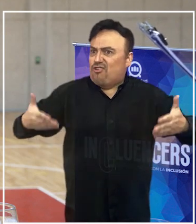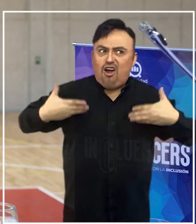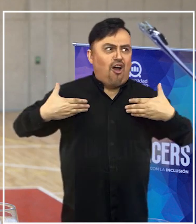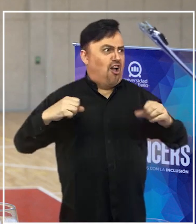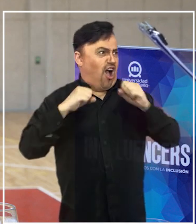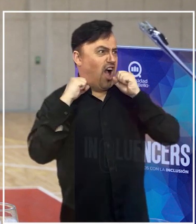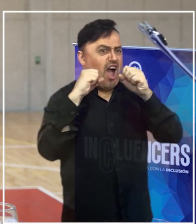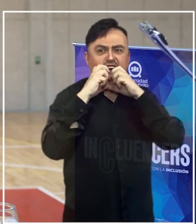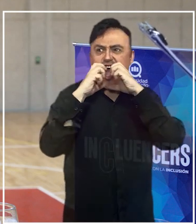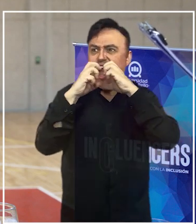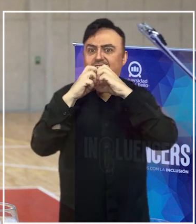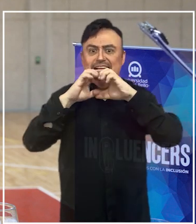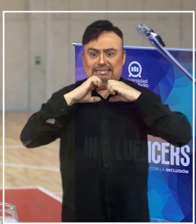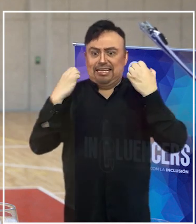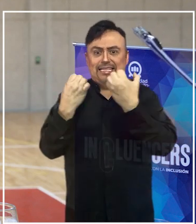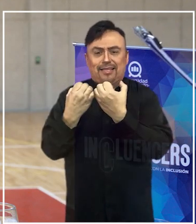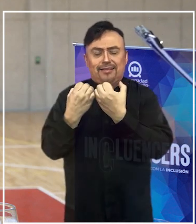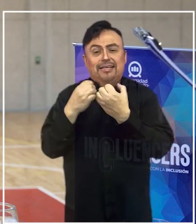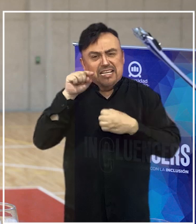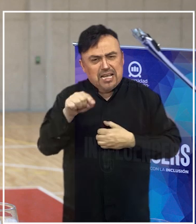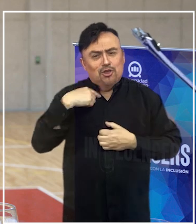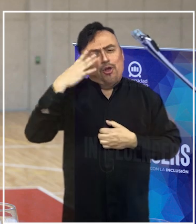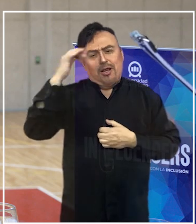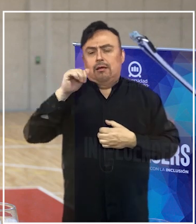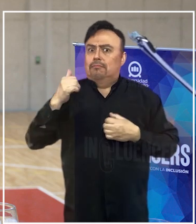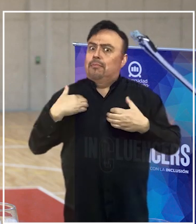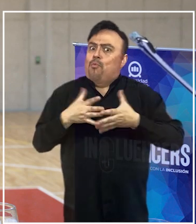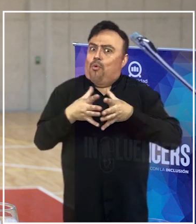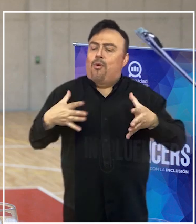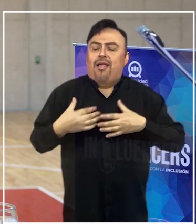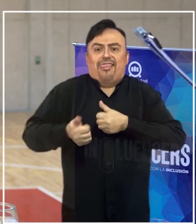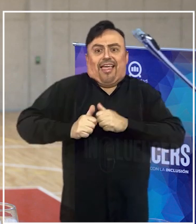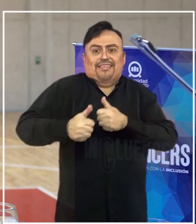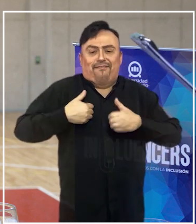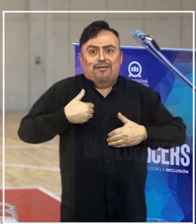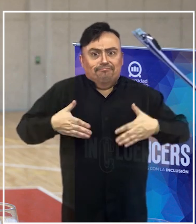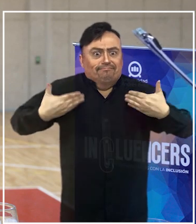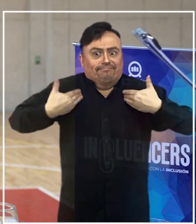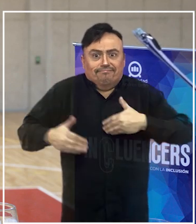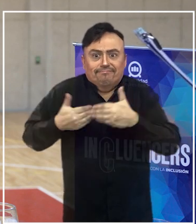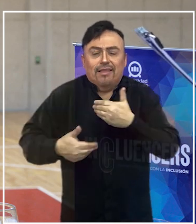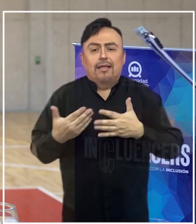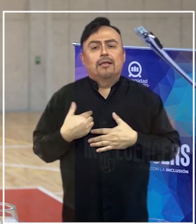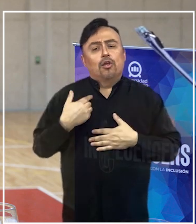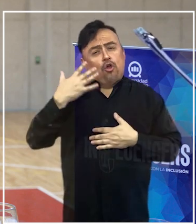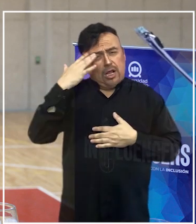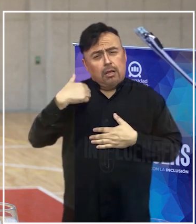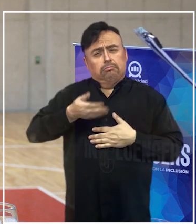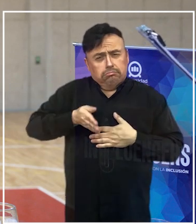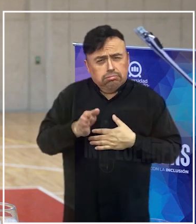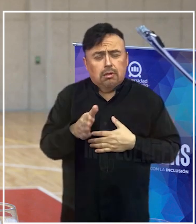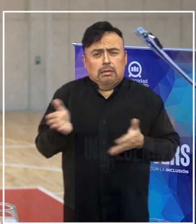Entonces creo que eso es muy desafiante, muy motivante y creo también que para continuar incentivando políticas